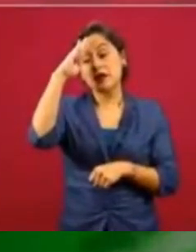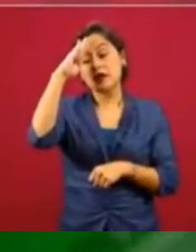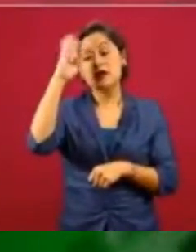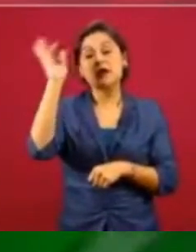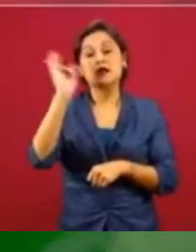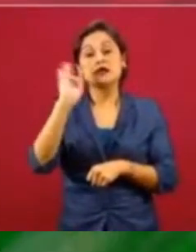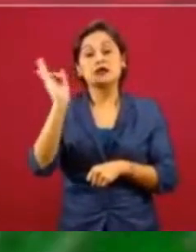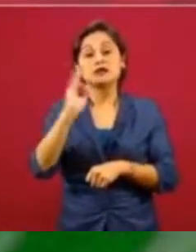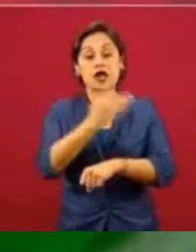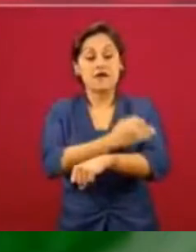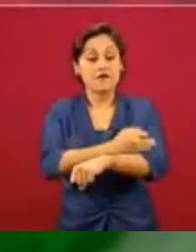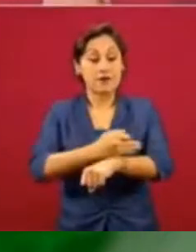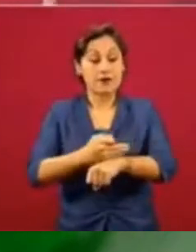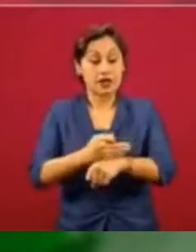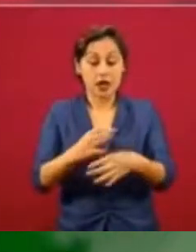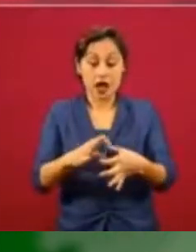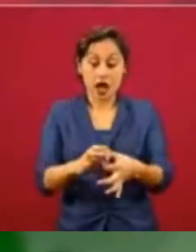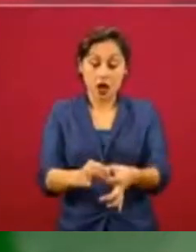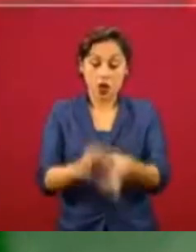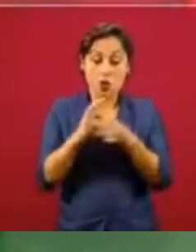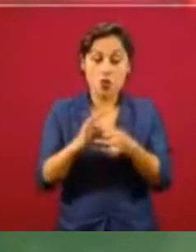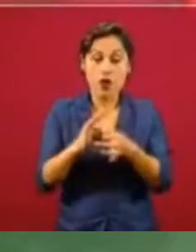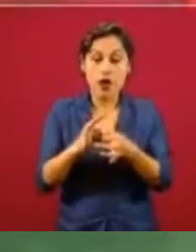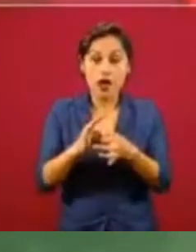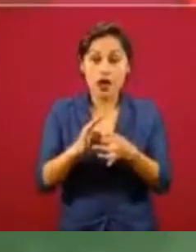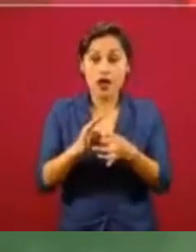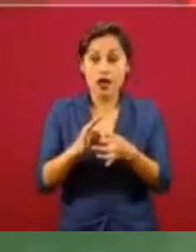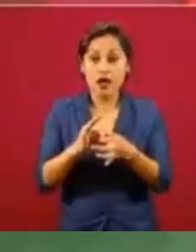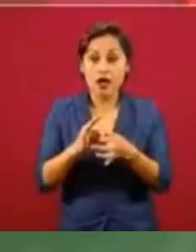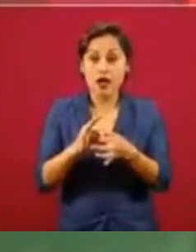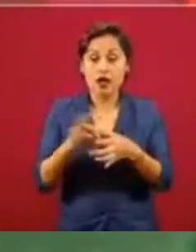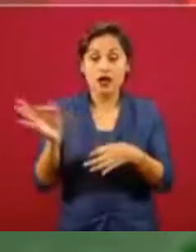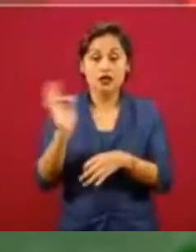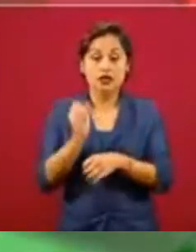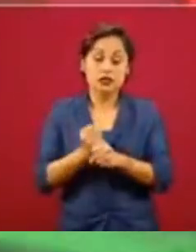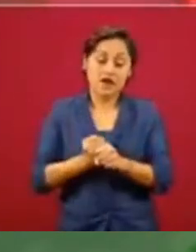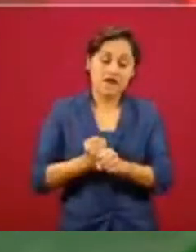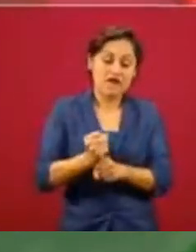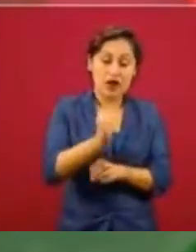familias iba a haber más violencia.